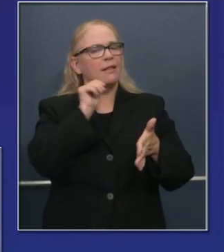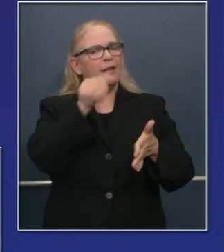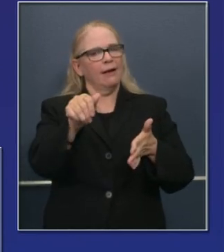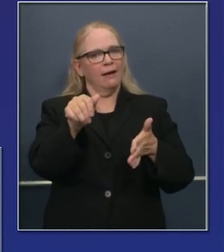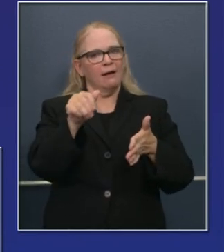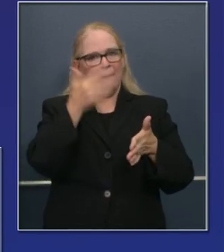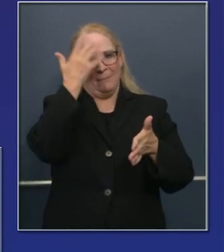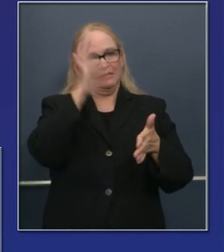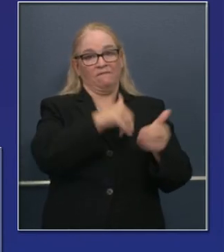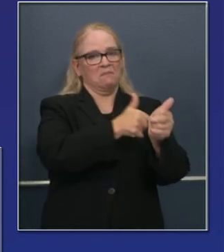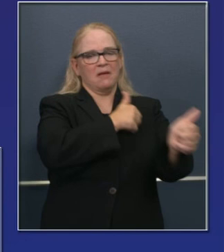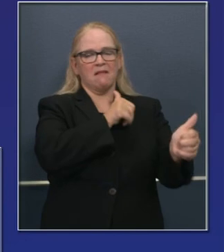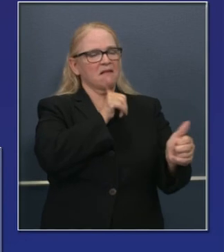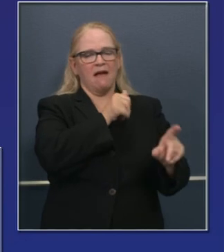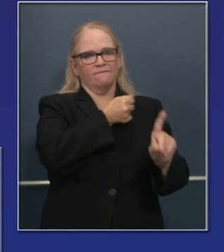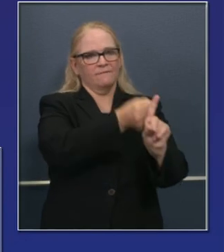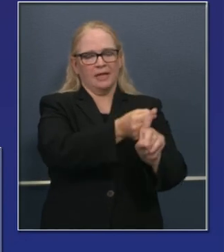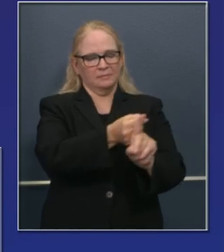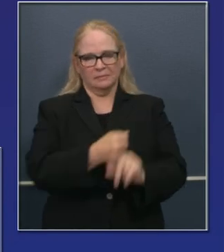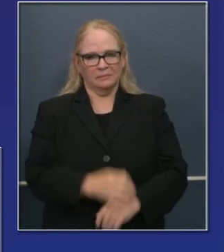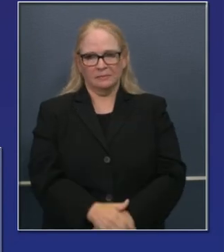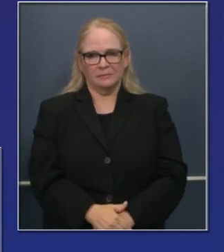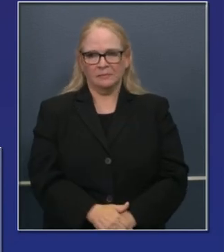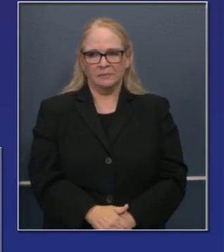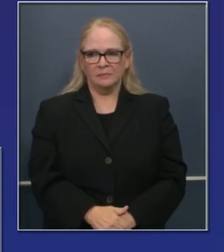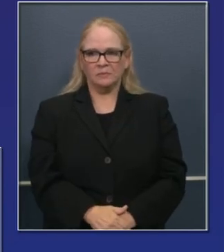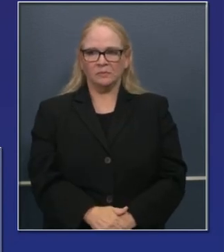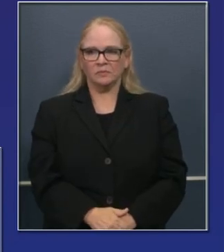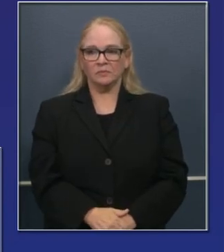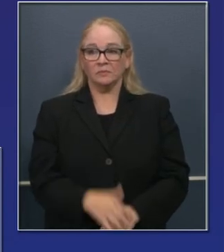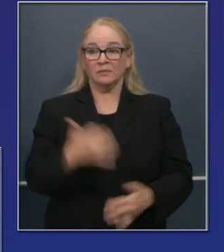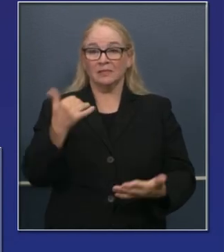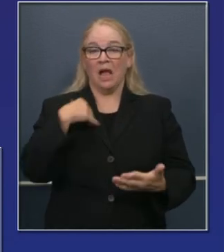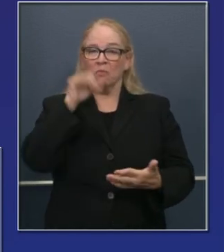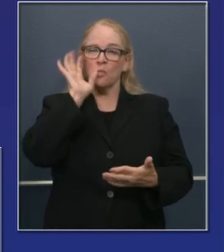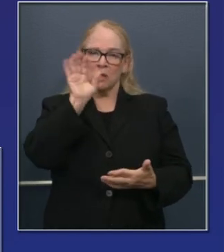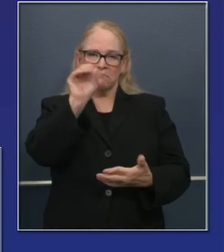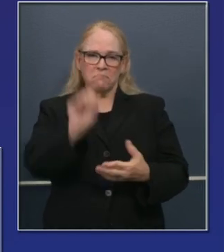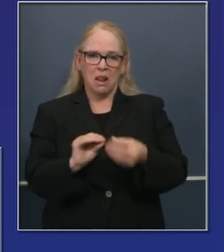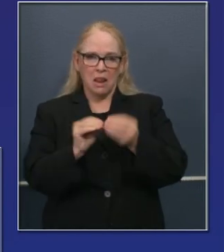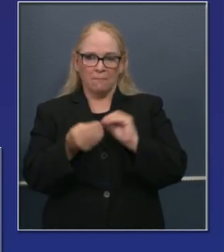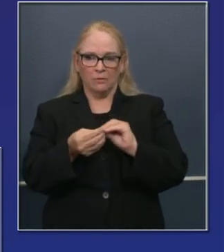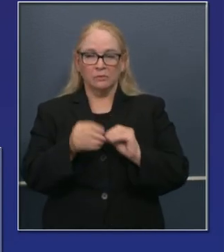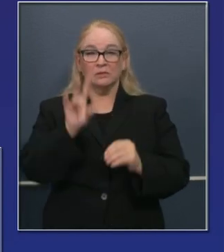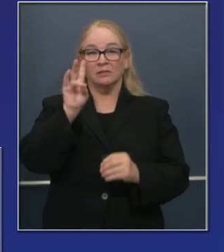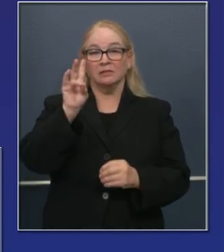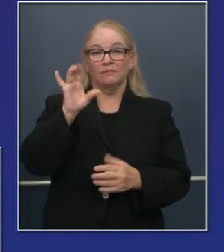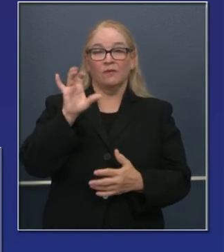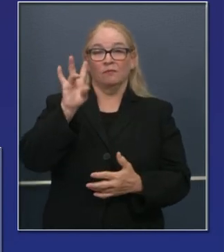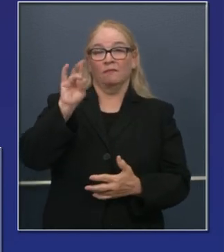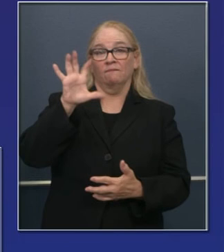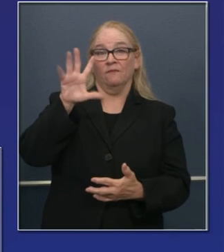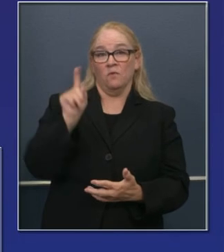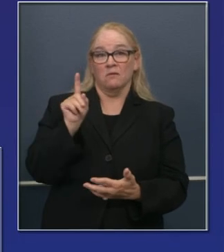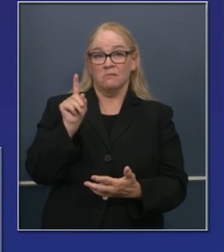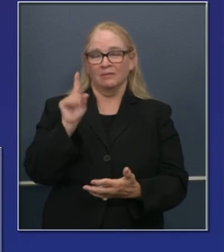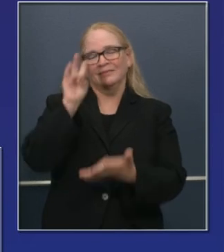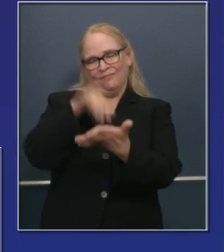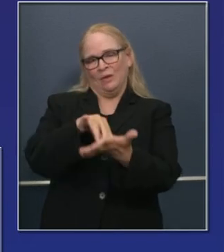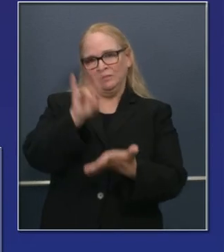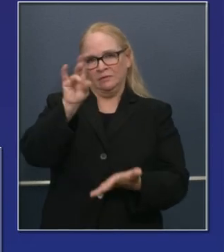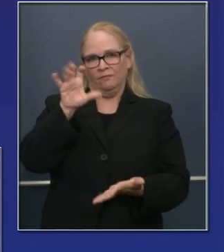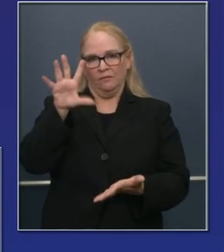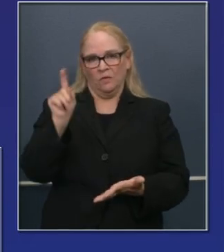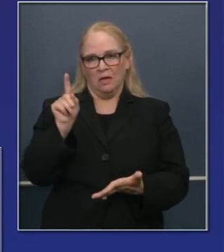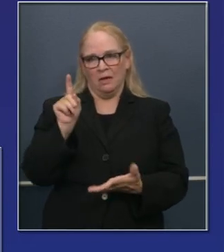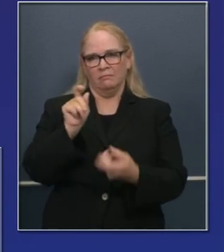también están de acuerdo. La cifra que tenemos aquí, 7751, representa